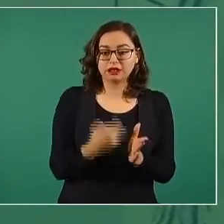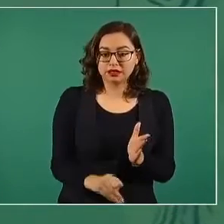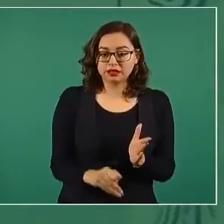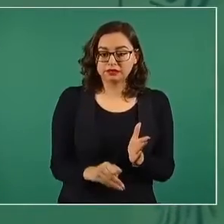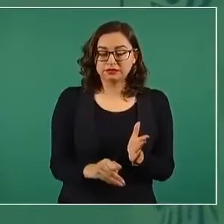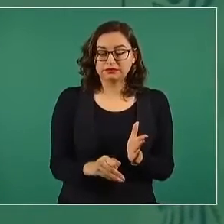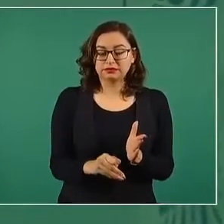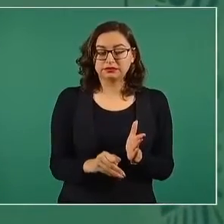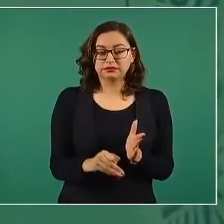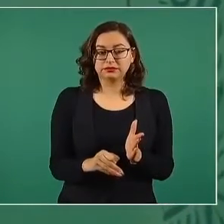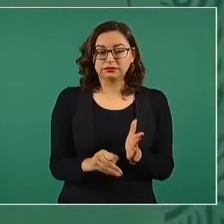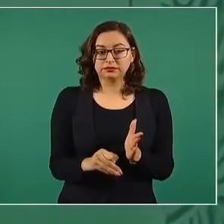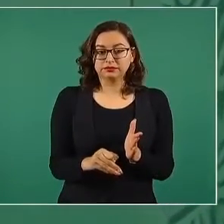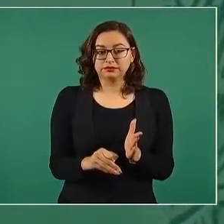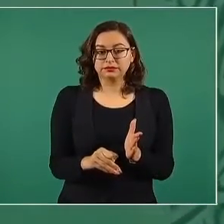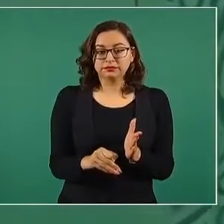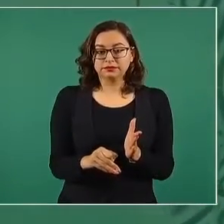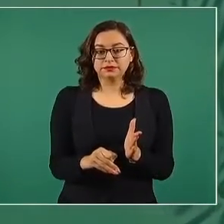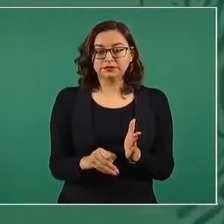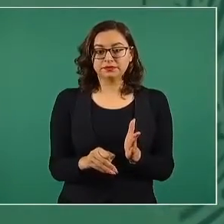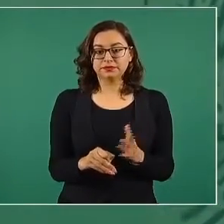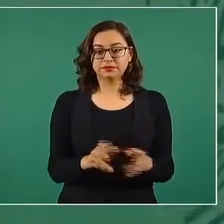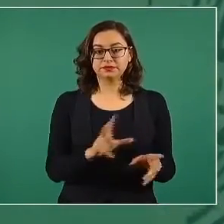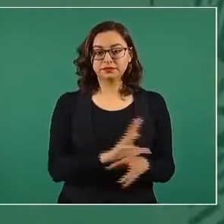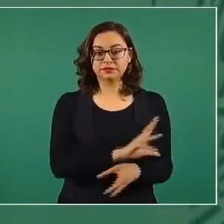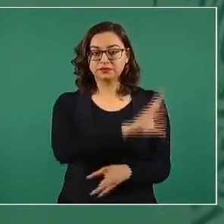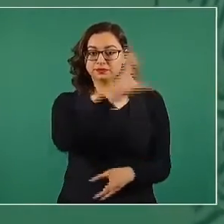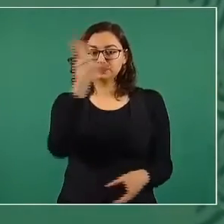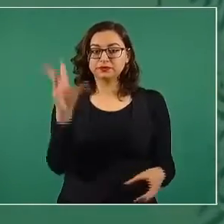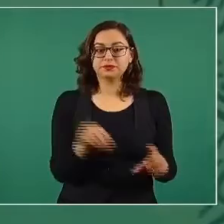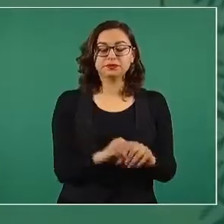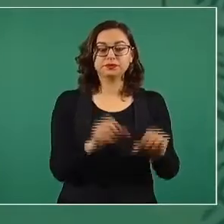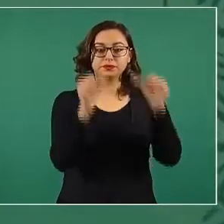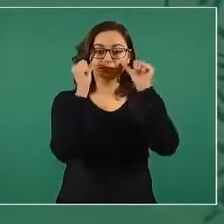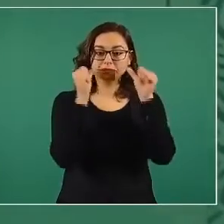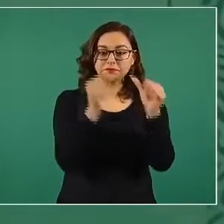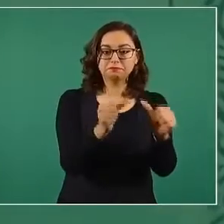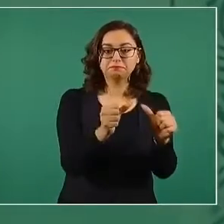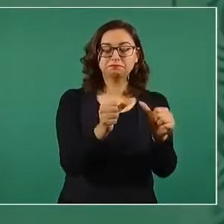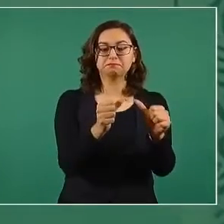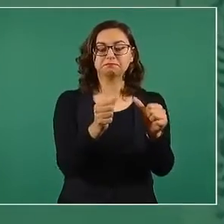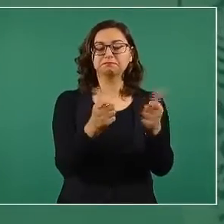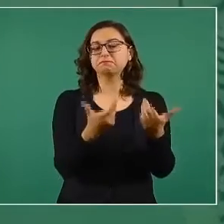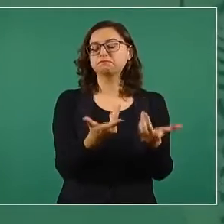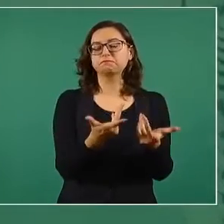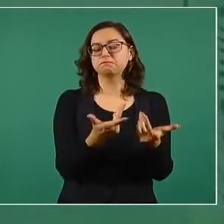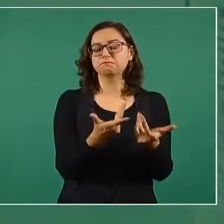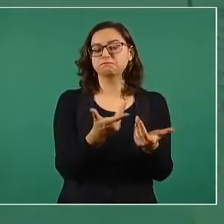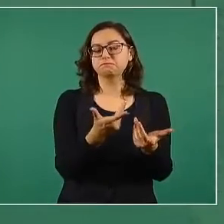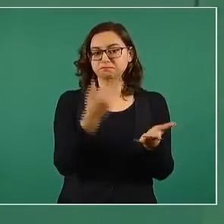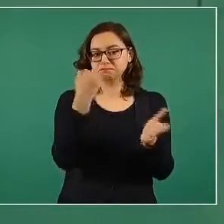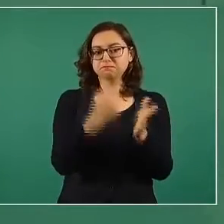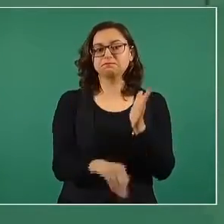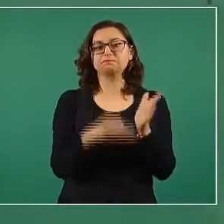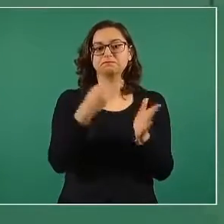a plenitud y queremos